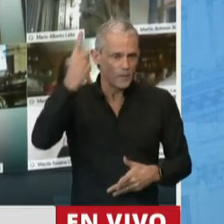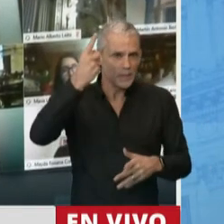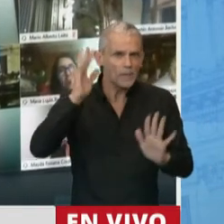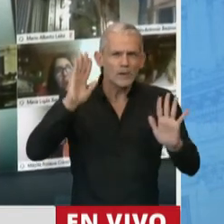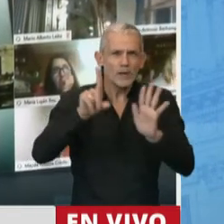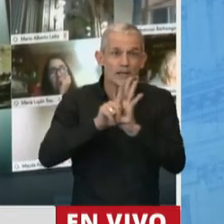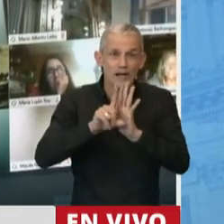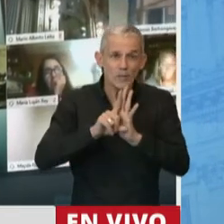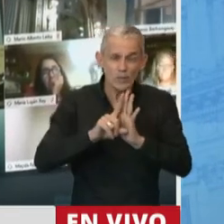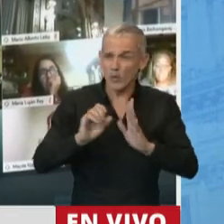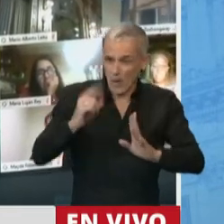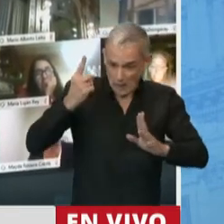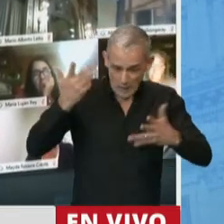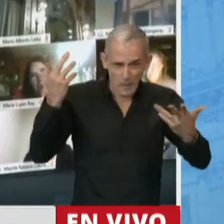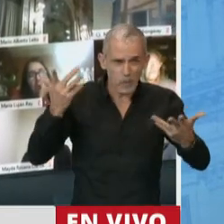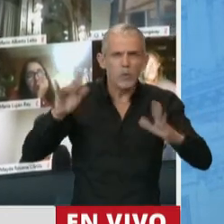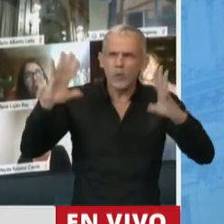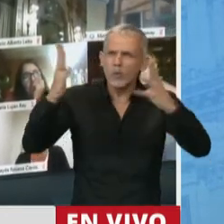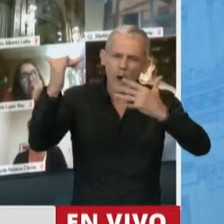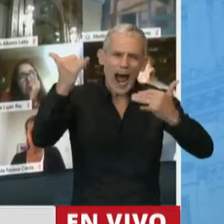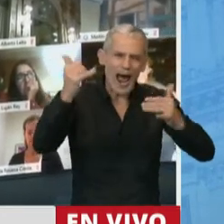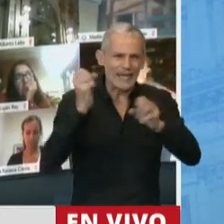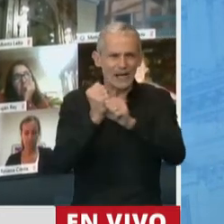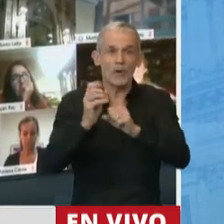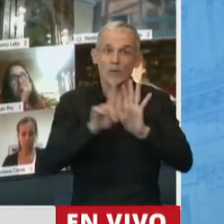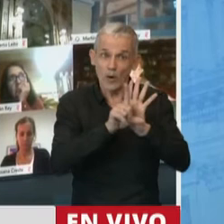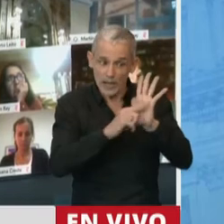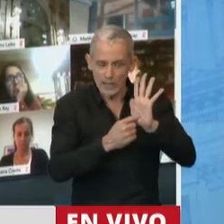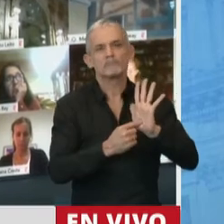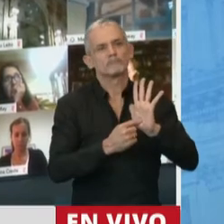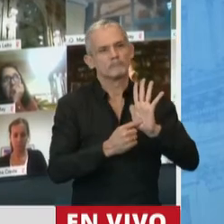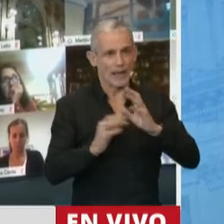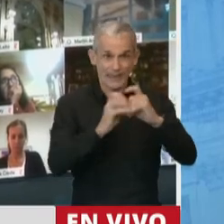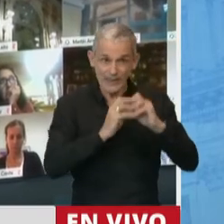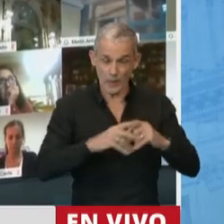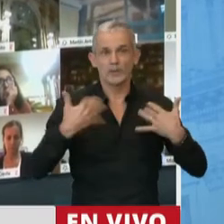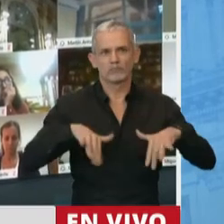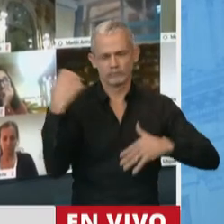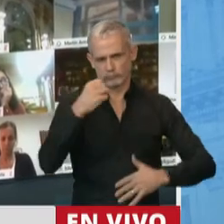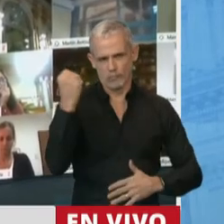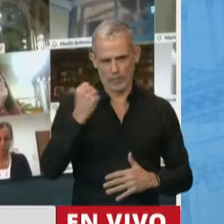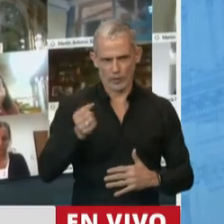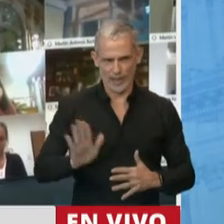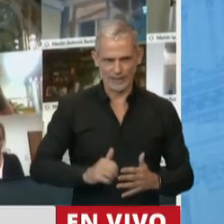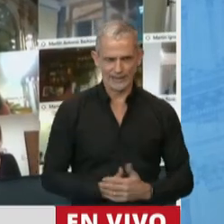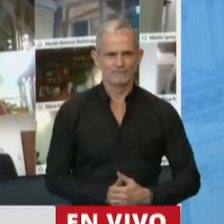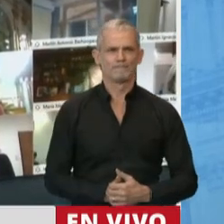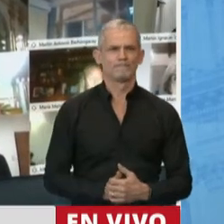legislaciones del mundo. Es decir, estamos en un debate trascendente que también